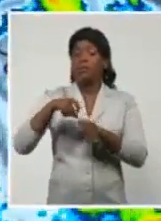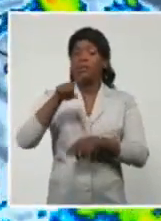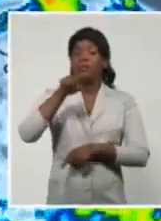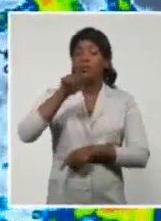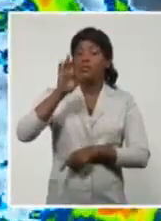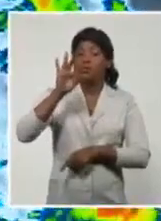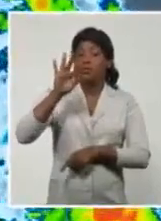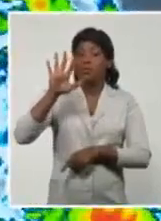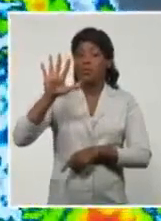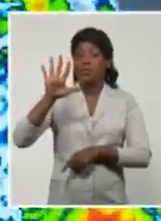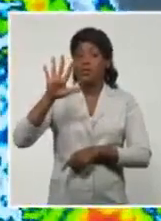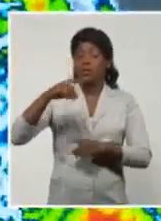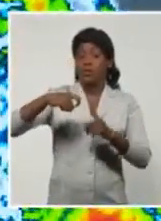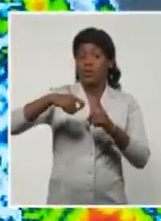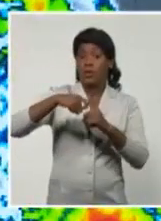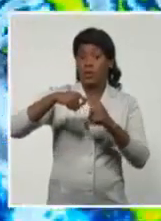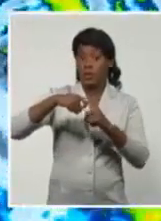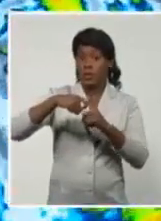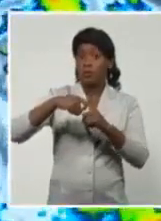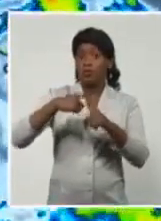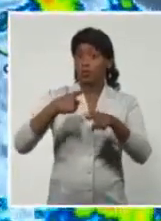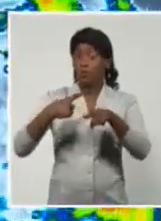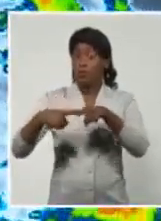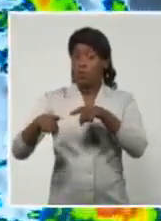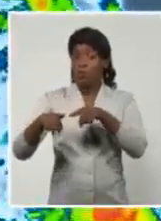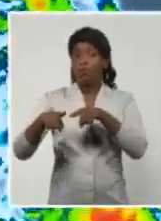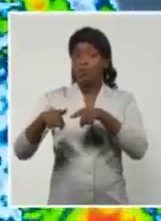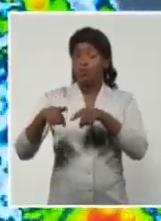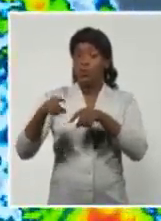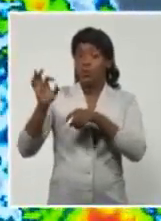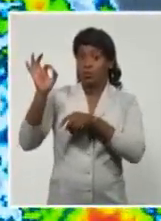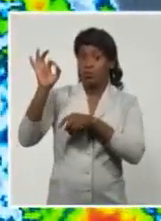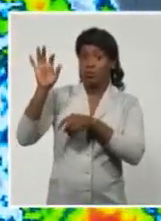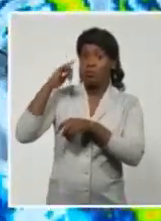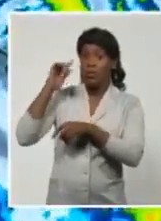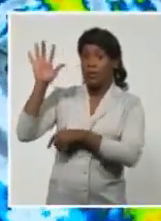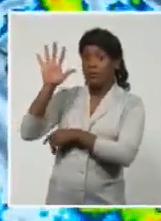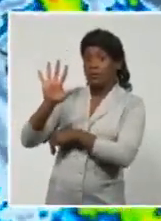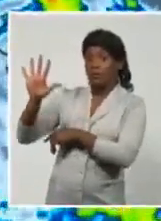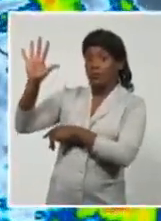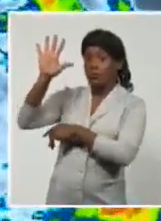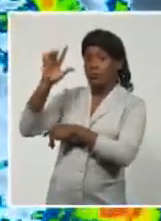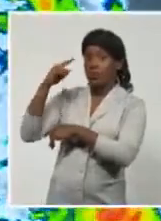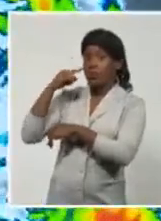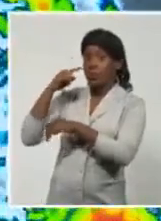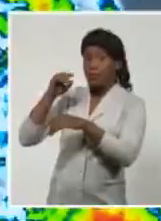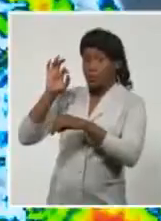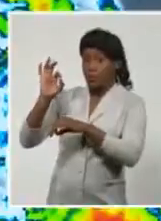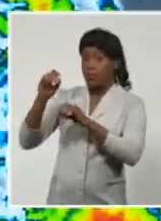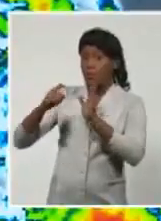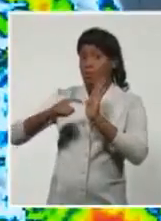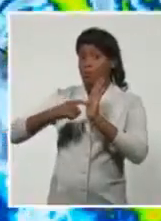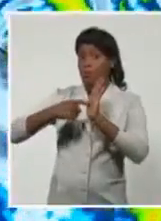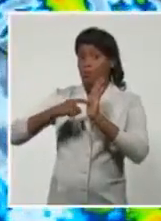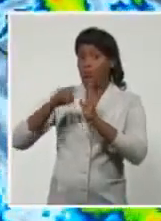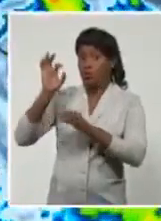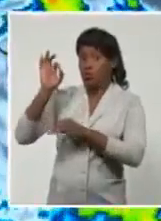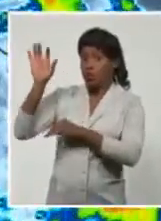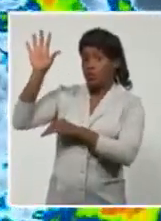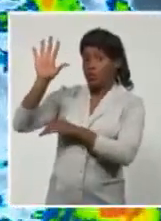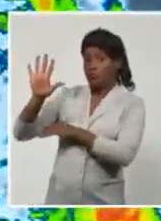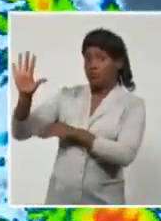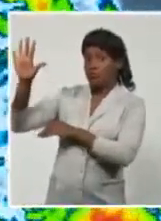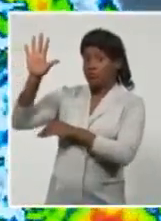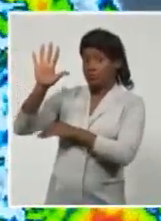kilómetros al sudeste de Punta Gorda, que es esta punta aquí del zapato en la ciénaga de Zapata,